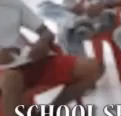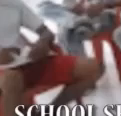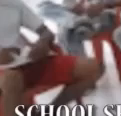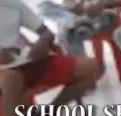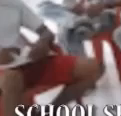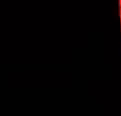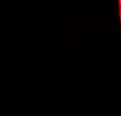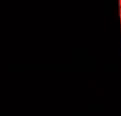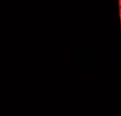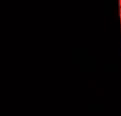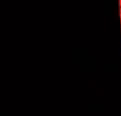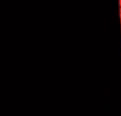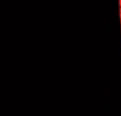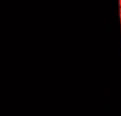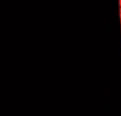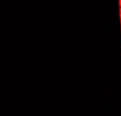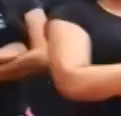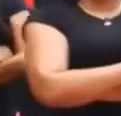barrio San Antonio